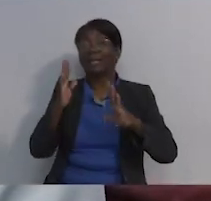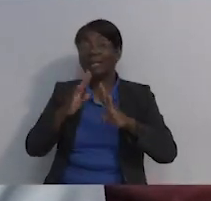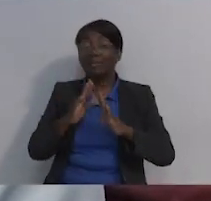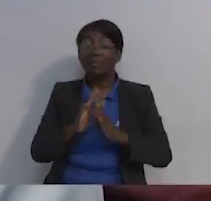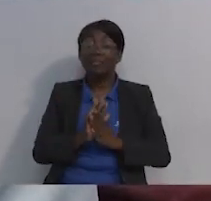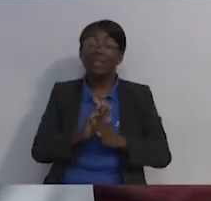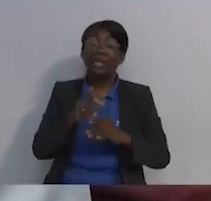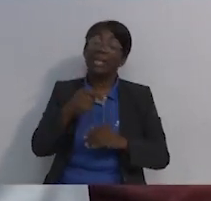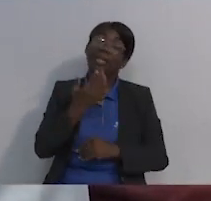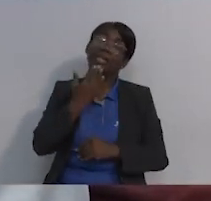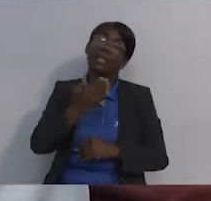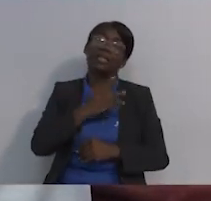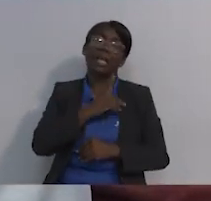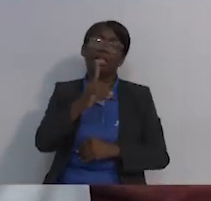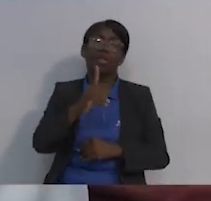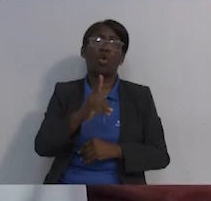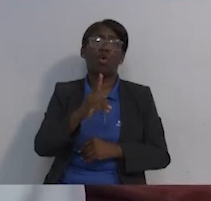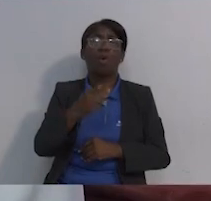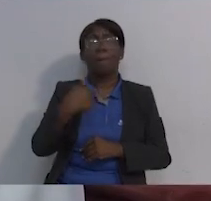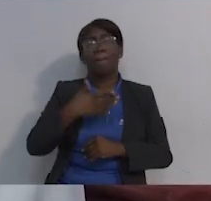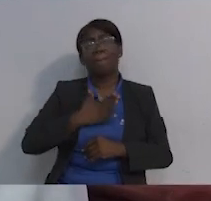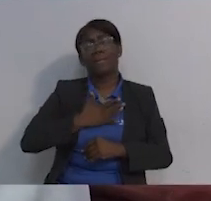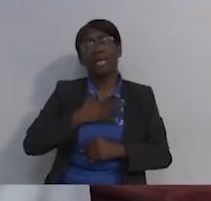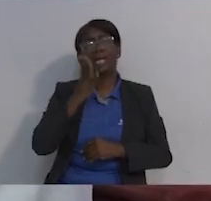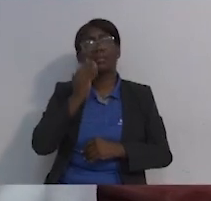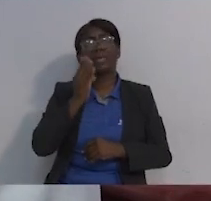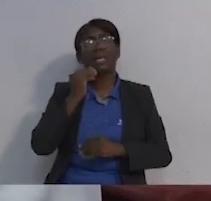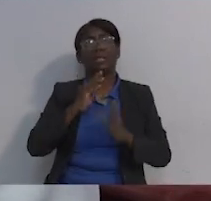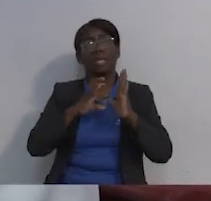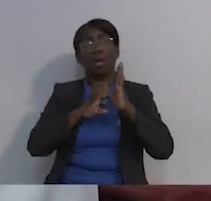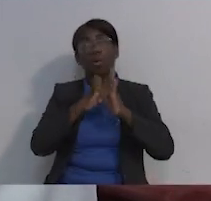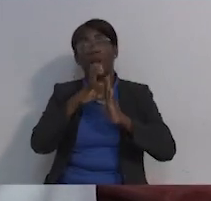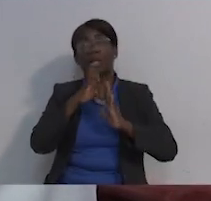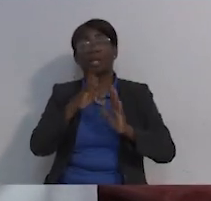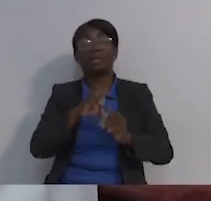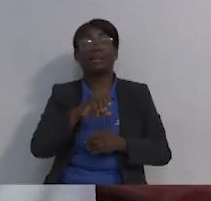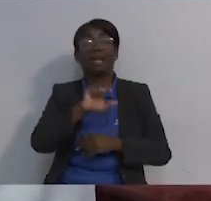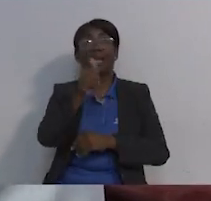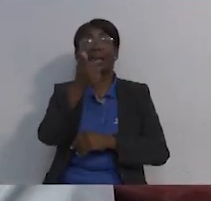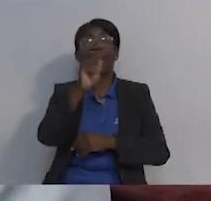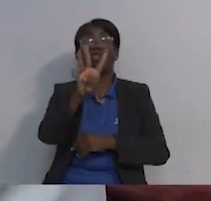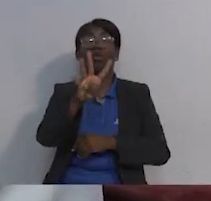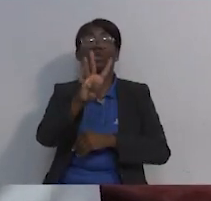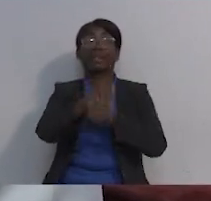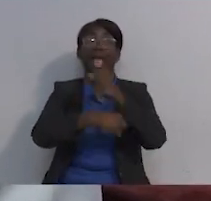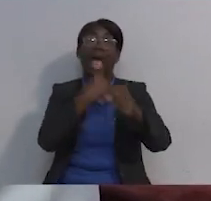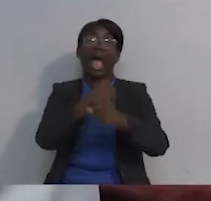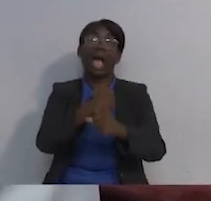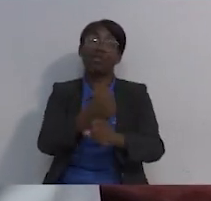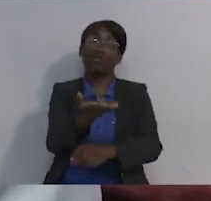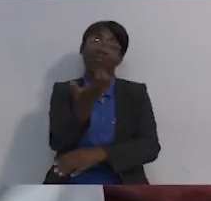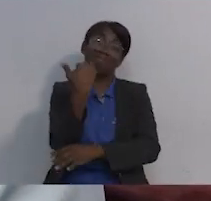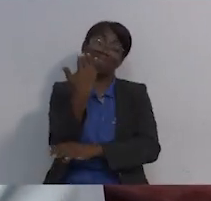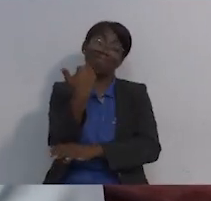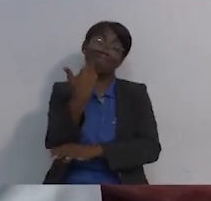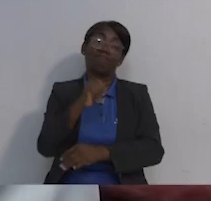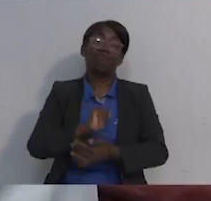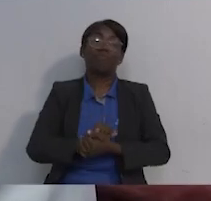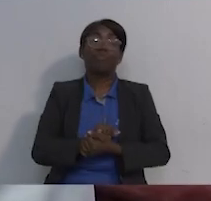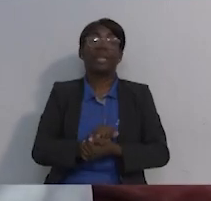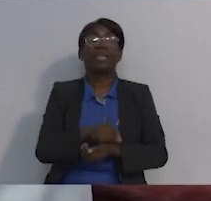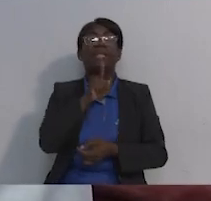bastante ocupada. Y gracias a Dios, mi experiencia con el cáncer fue hace 14 años. sea que,